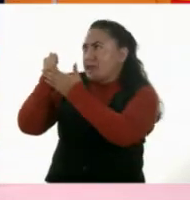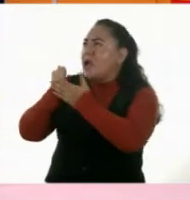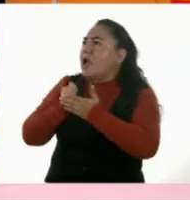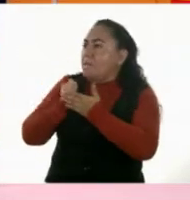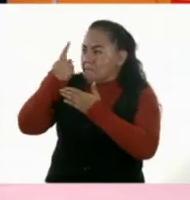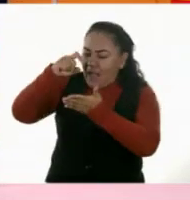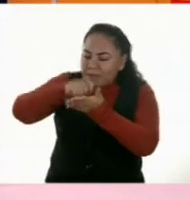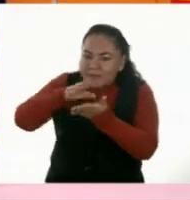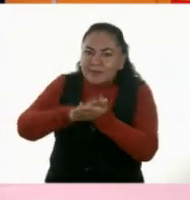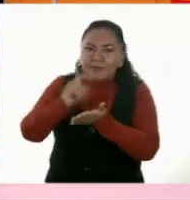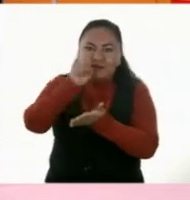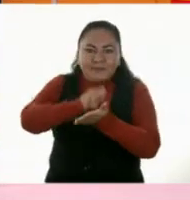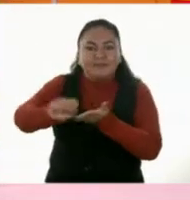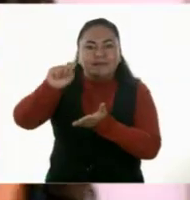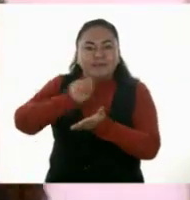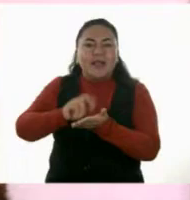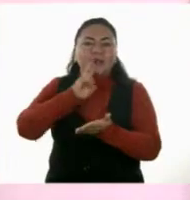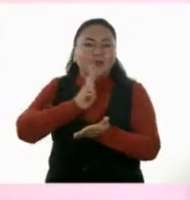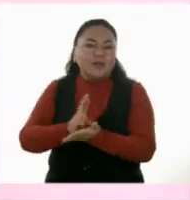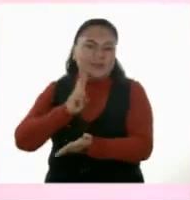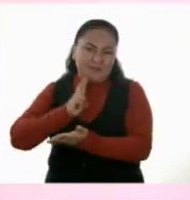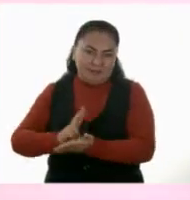registrando tu respuesta. Claro.